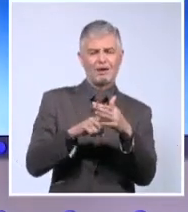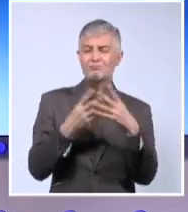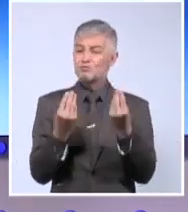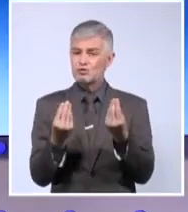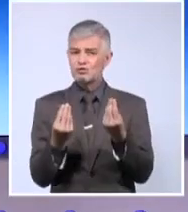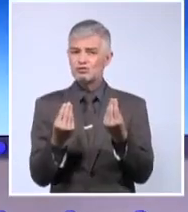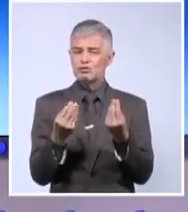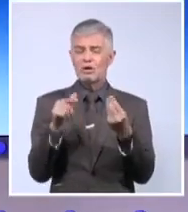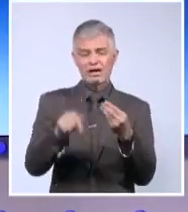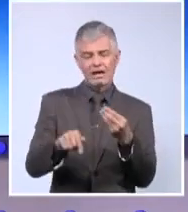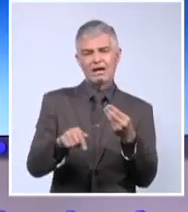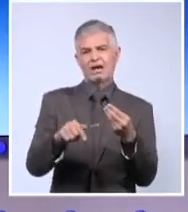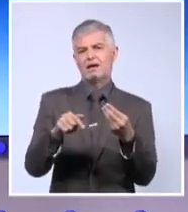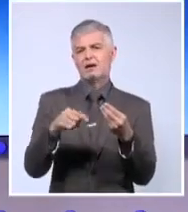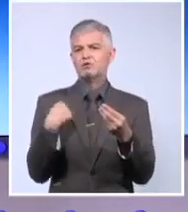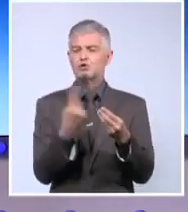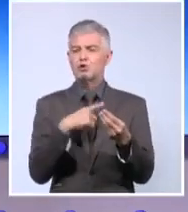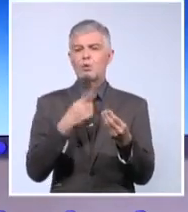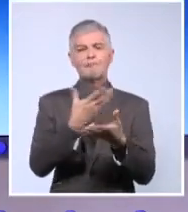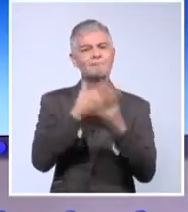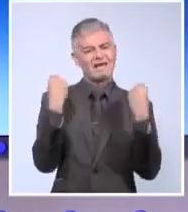no lo perdamos. Gracias a todos por su atención.